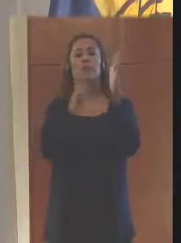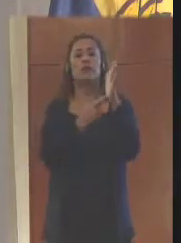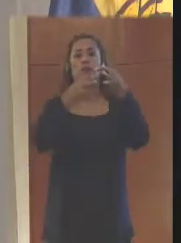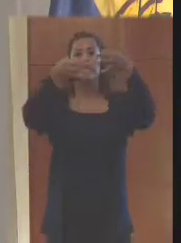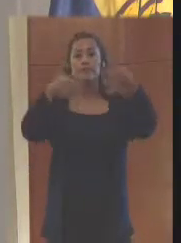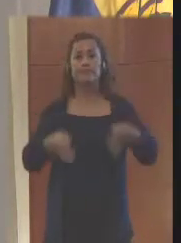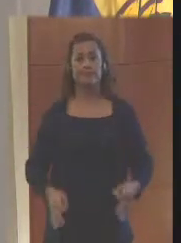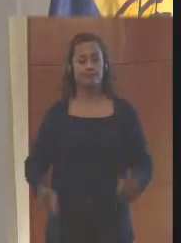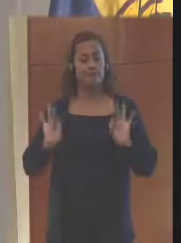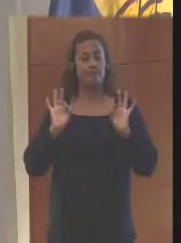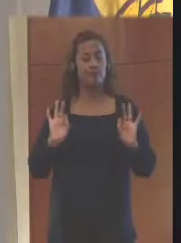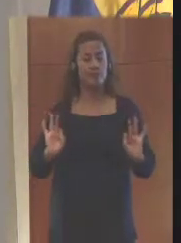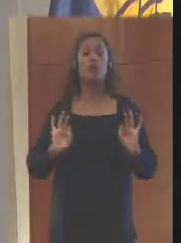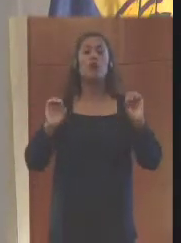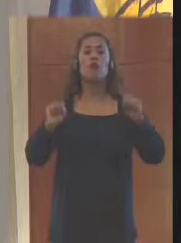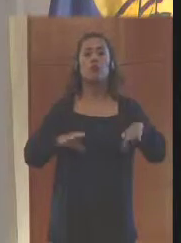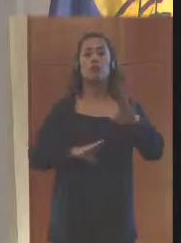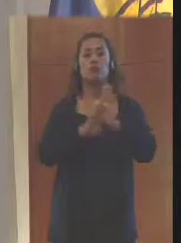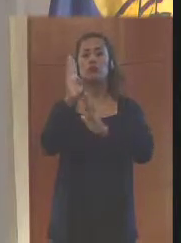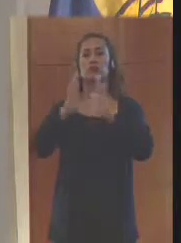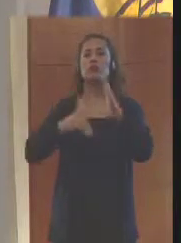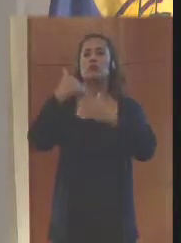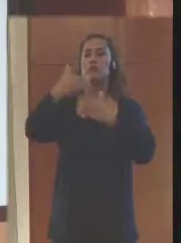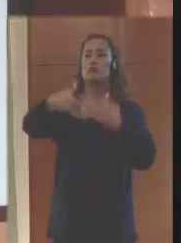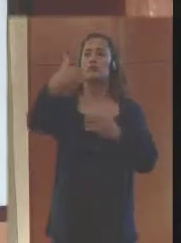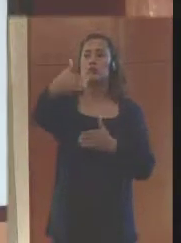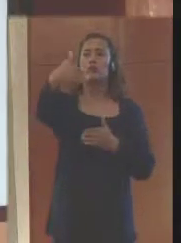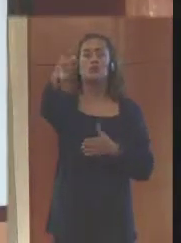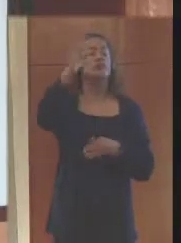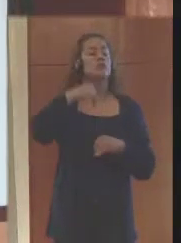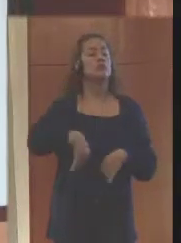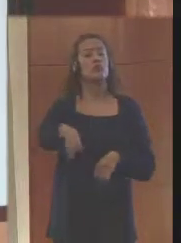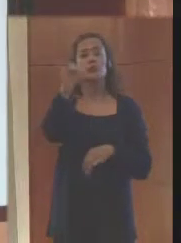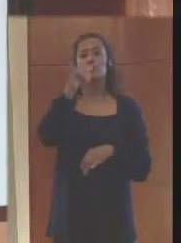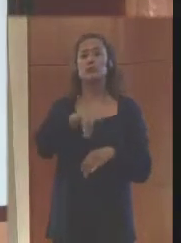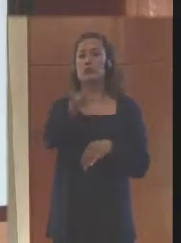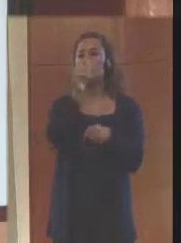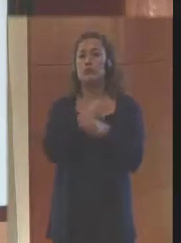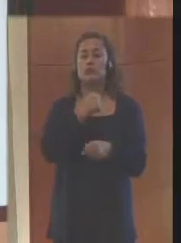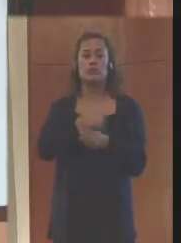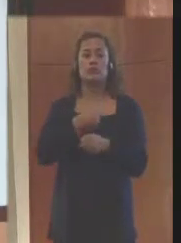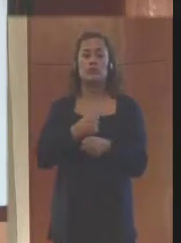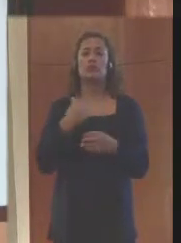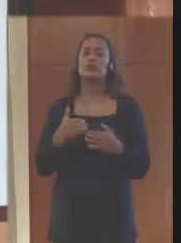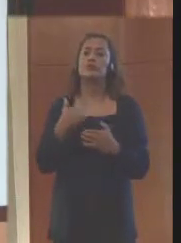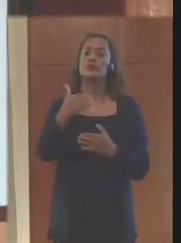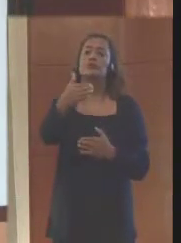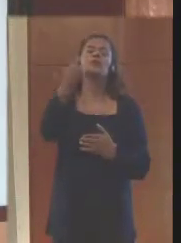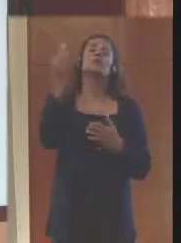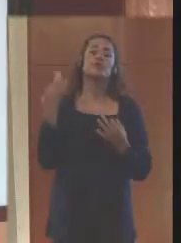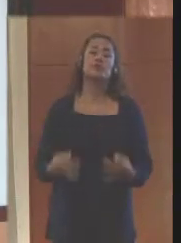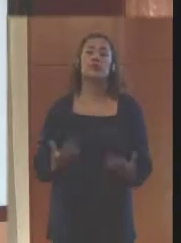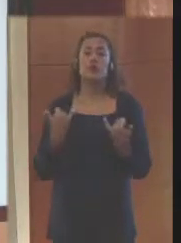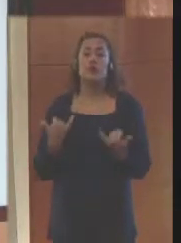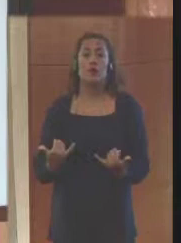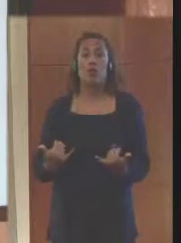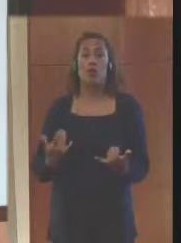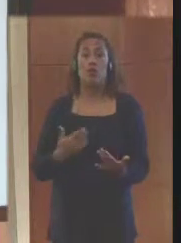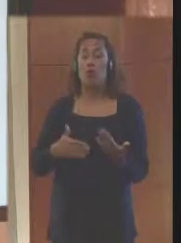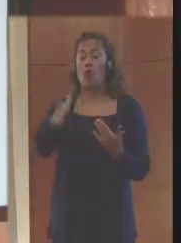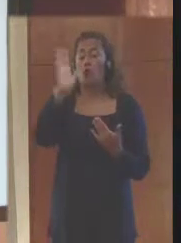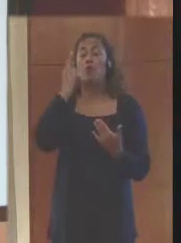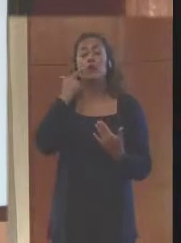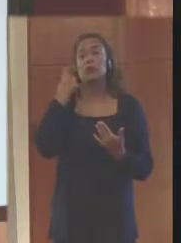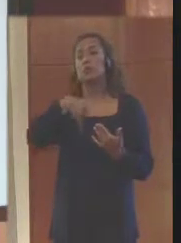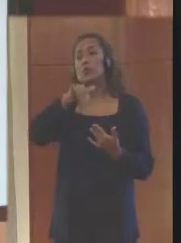sea exigente, nos permita ir avanzando cada vez más en la gestión de riesgo y también sea cumplible. Y nos permita aumentar